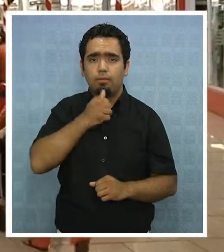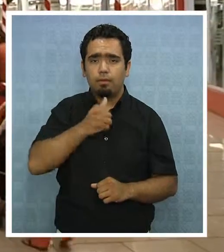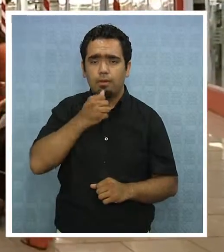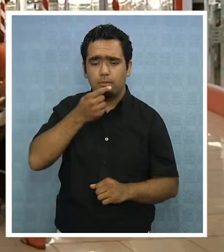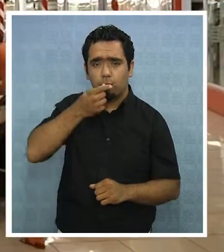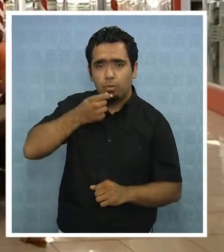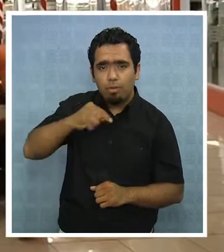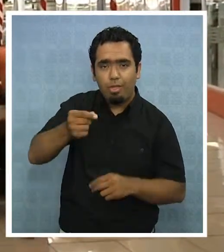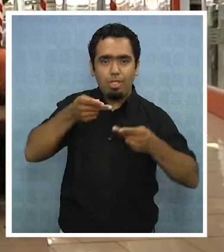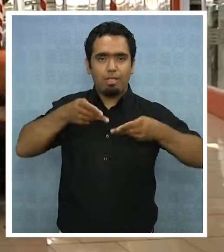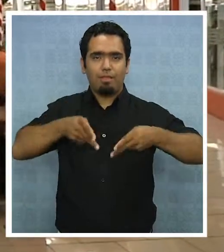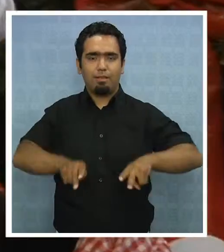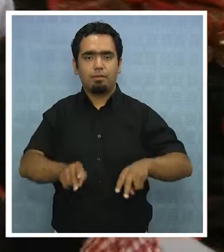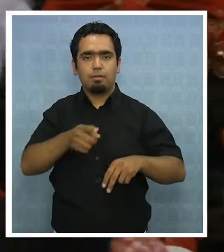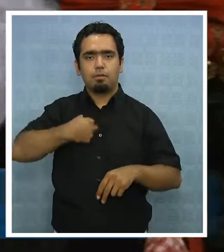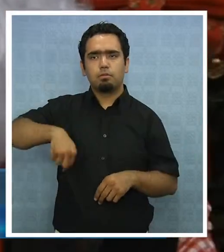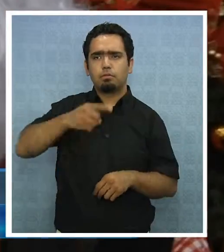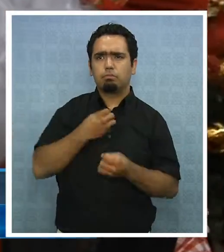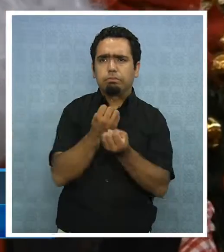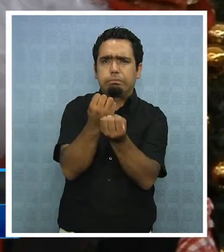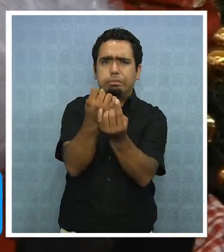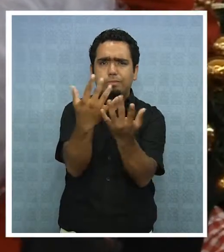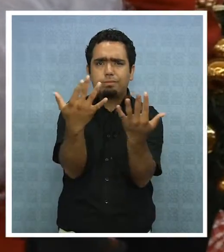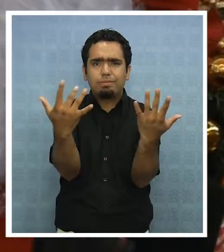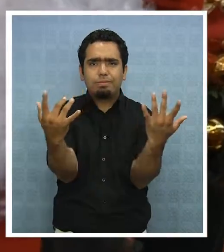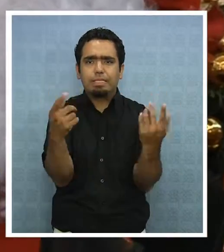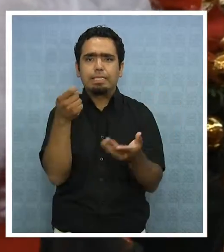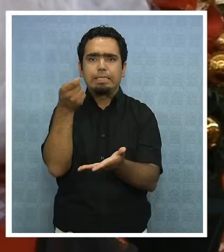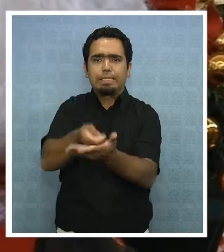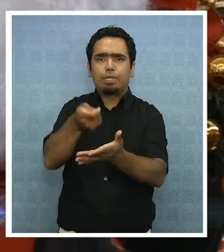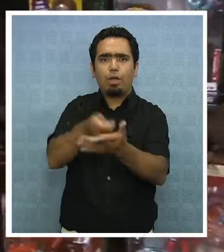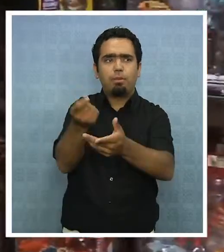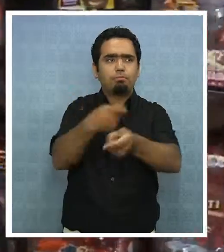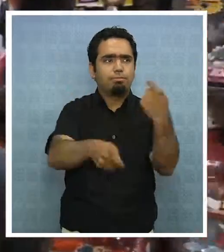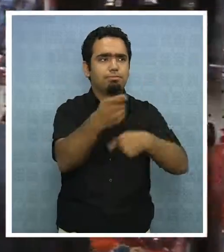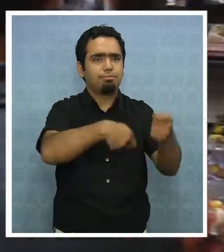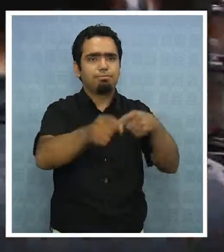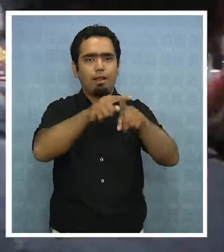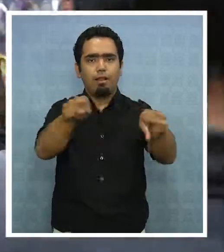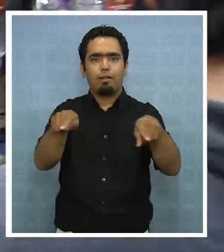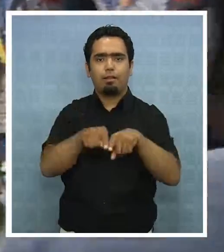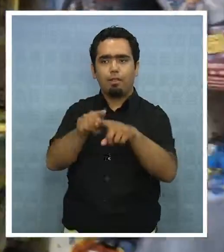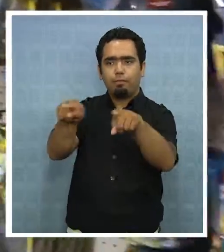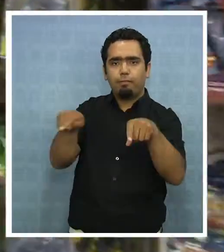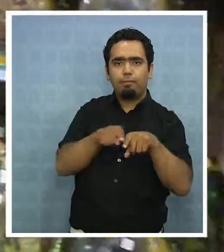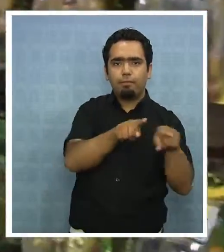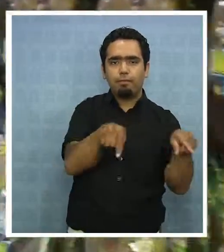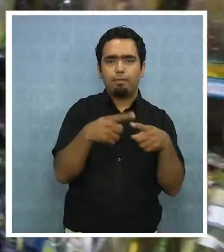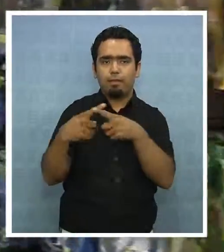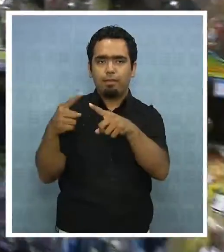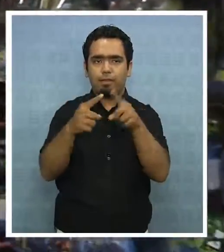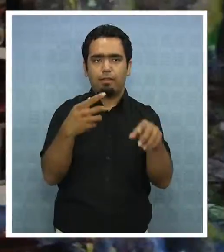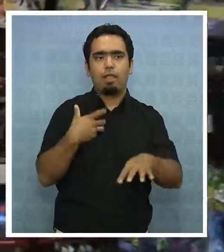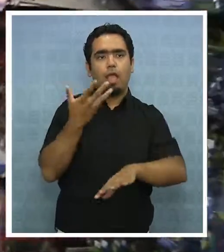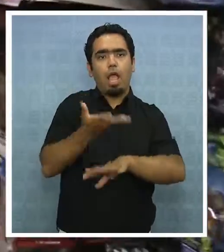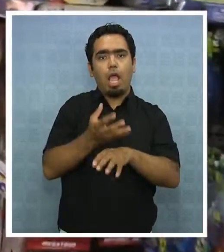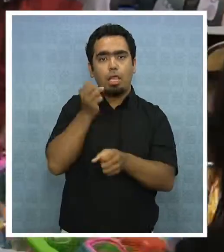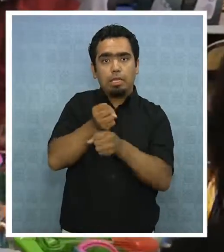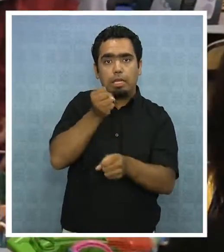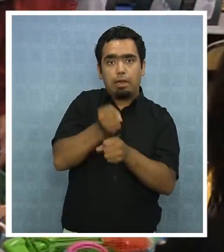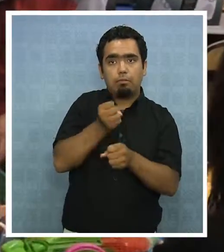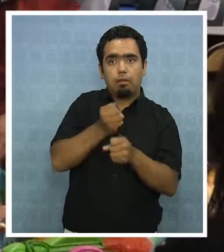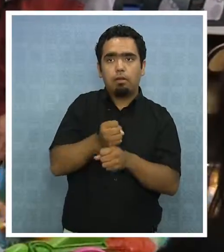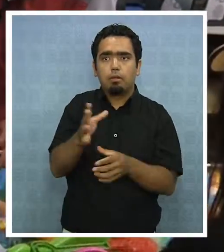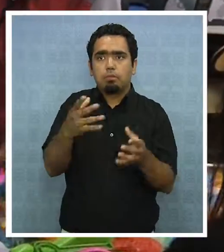Faltando pocos días para Navidad, podemos ver mucha gente haciendo sus compras en el comercio local. En las diferentes tiendas trabajan incluso con